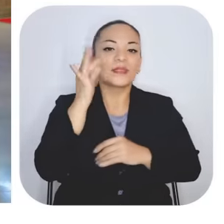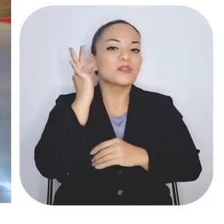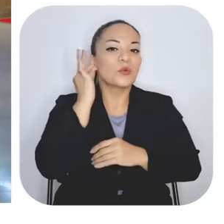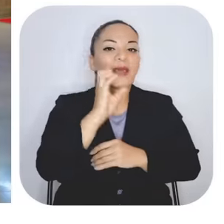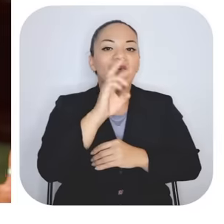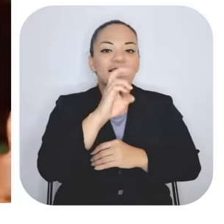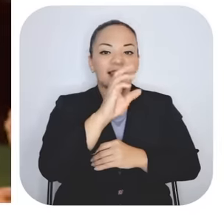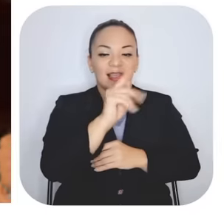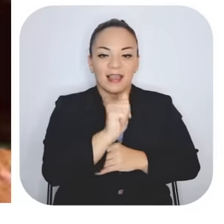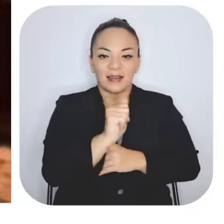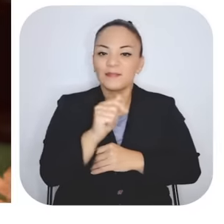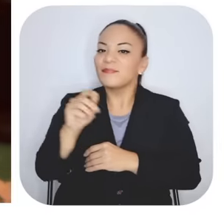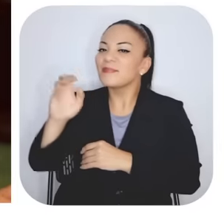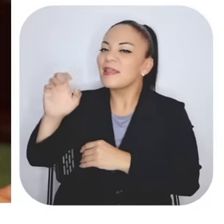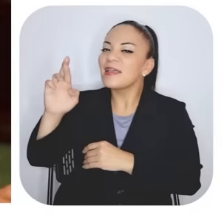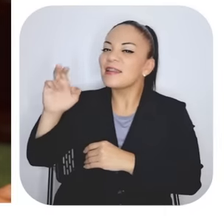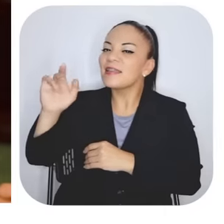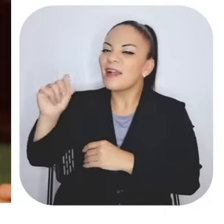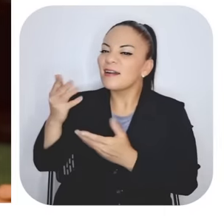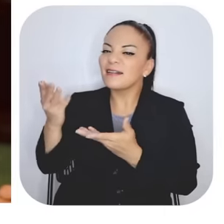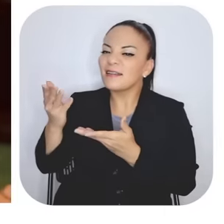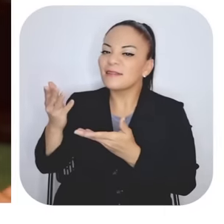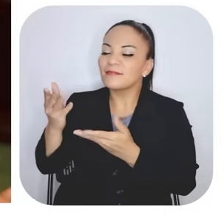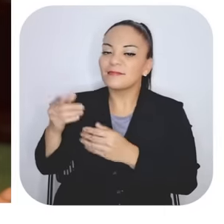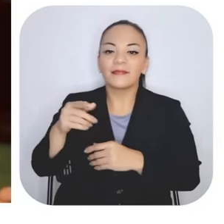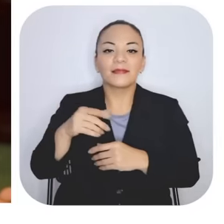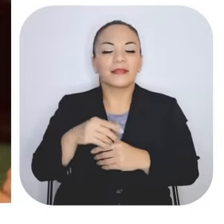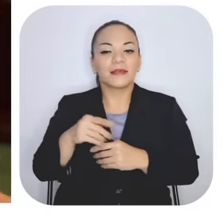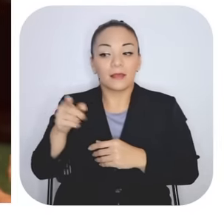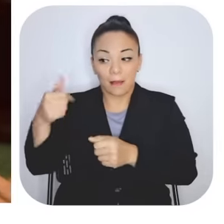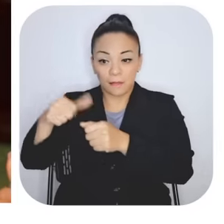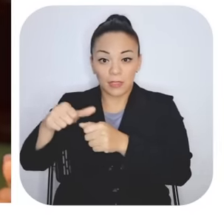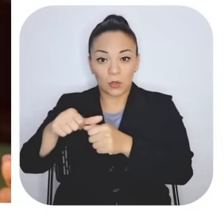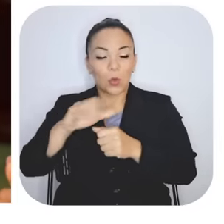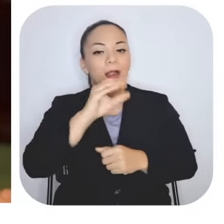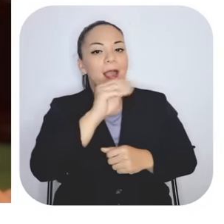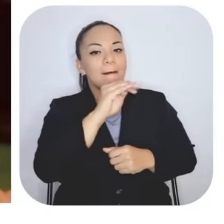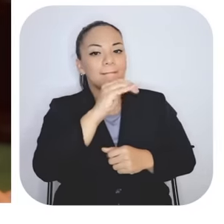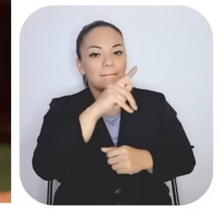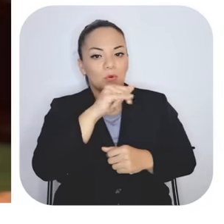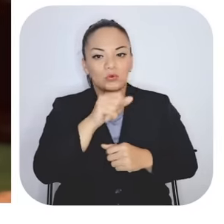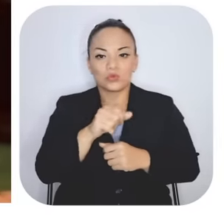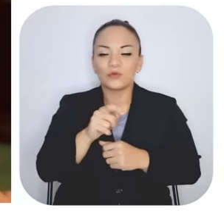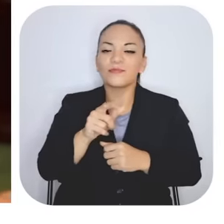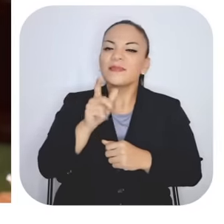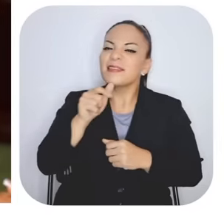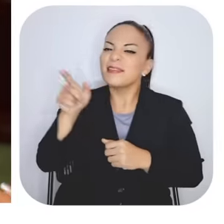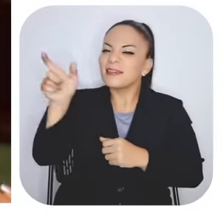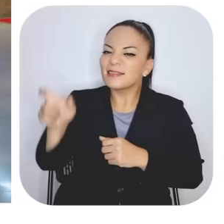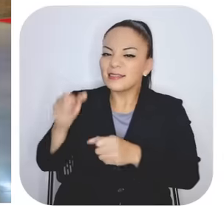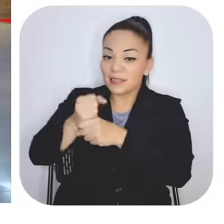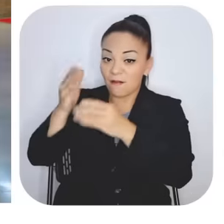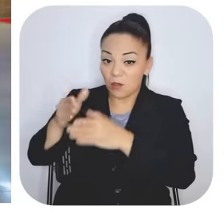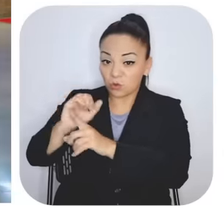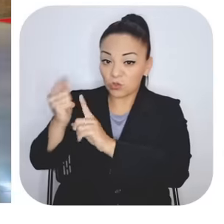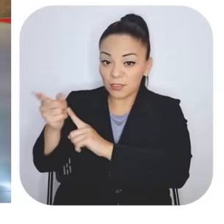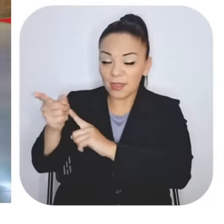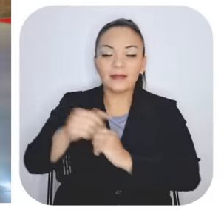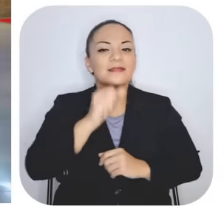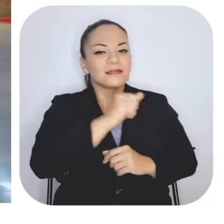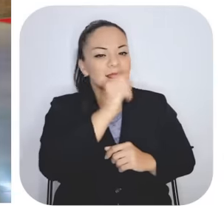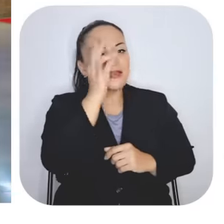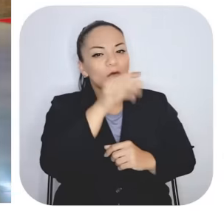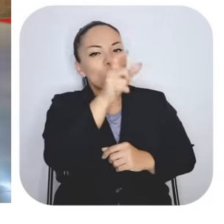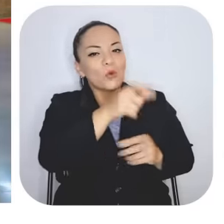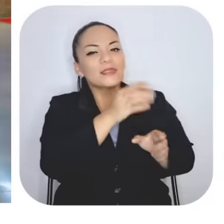Erika. ¿Doña Erika qué? Campos. ¿Ella era qué? ¿Una trabajadora social en el pan o algo así? Ajá. ¿O qué? Creo